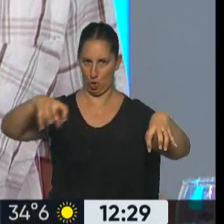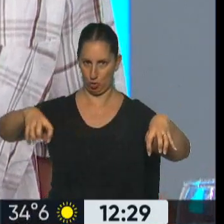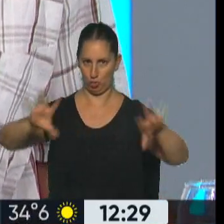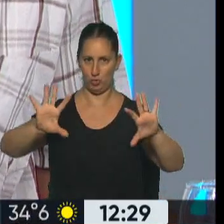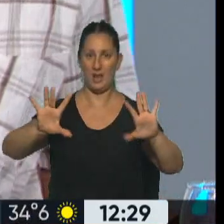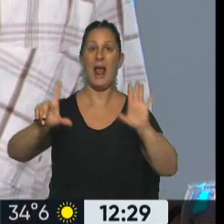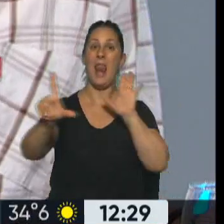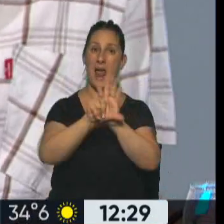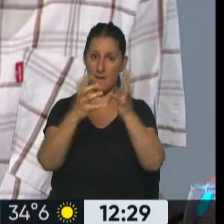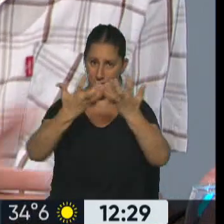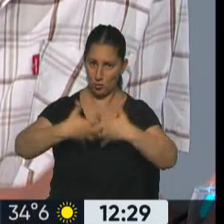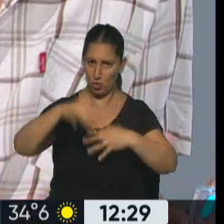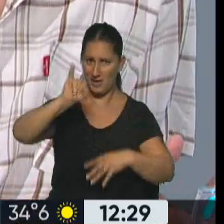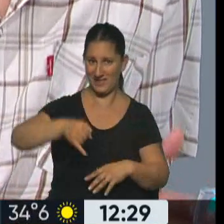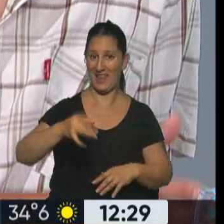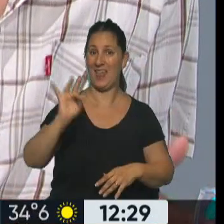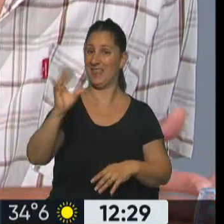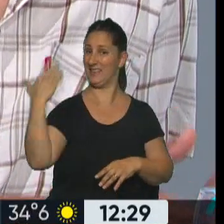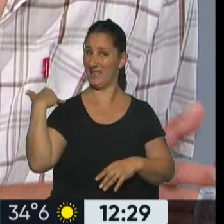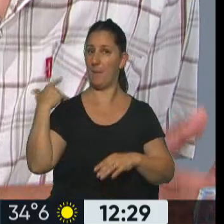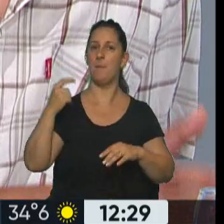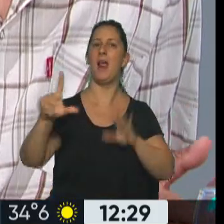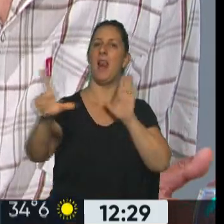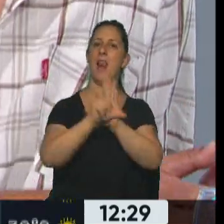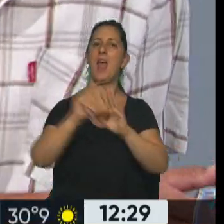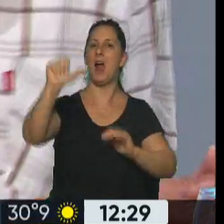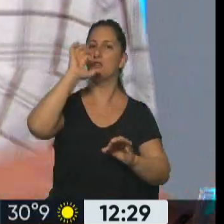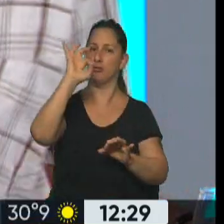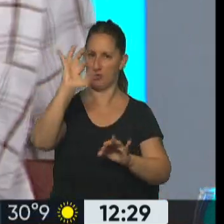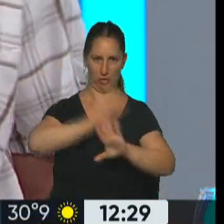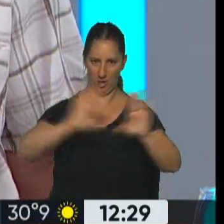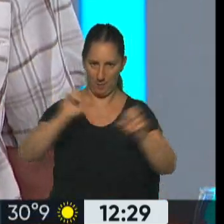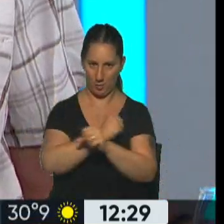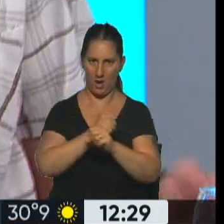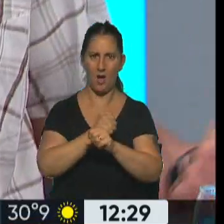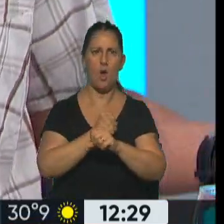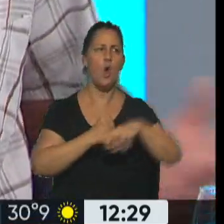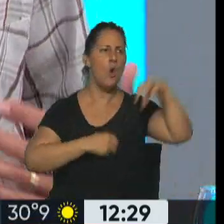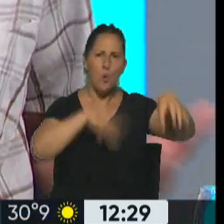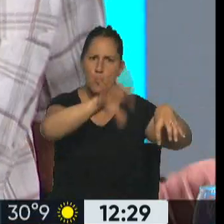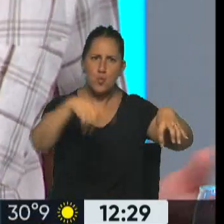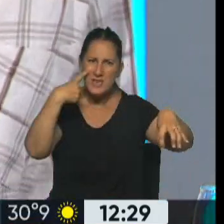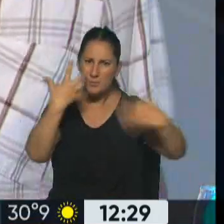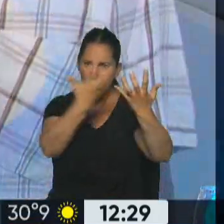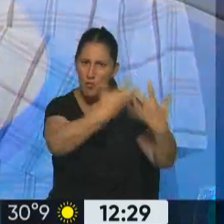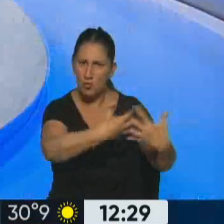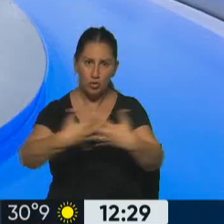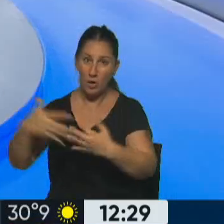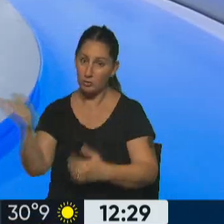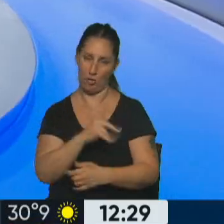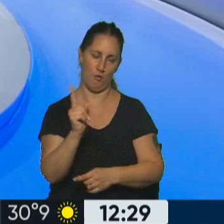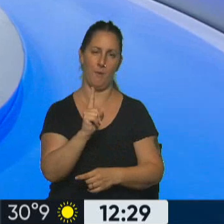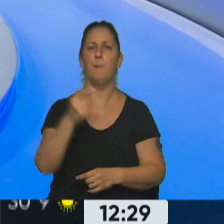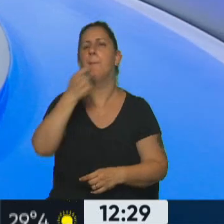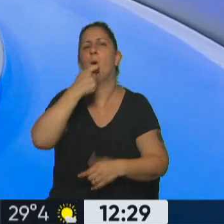¿Está vigente la ley? Sí, en diciembre se sancionó la ley de alcohol cero en la provincia de Buenos Aires. ¿Rigen todos los municipios? No, la verdad es que no, te vas a meter adentro de